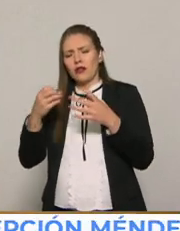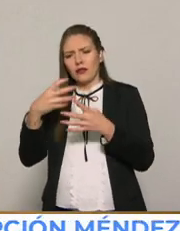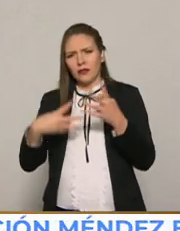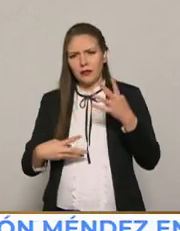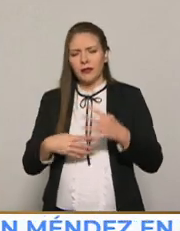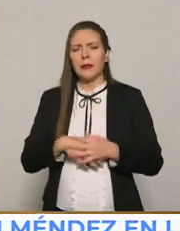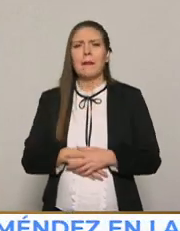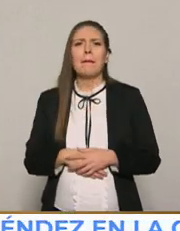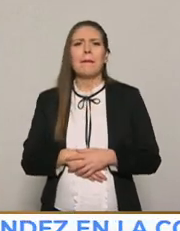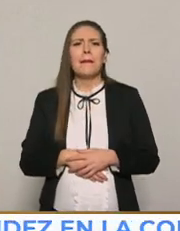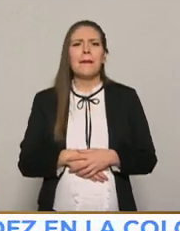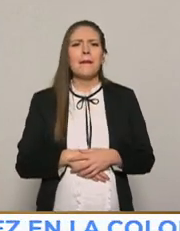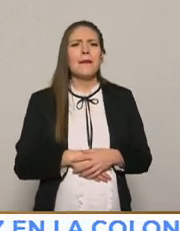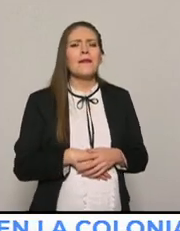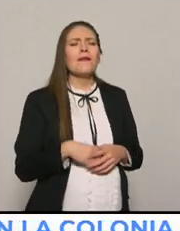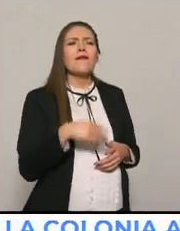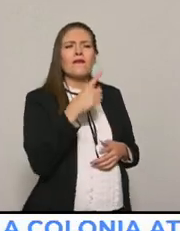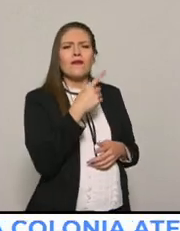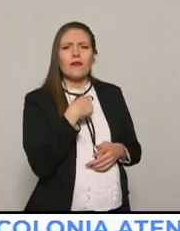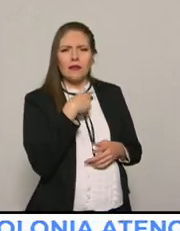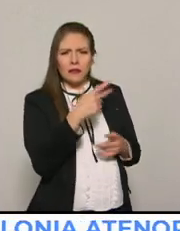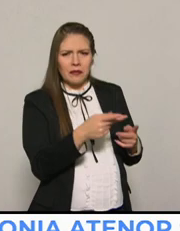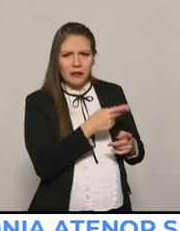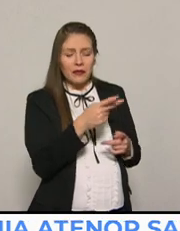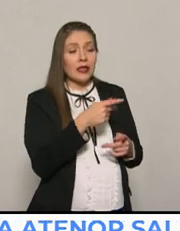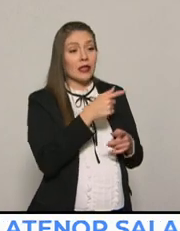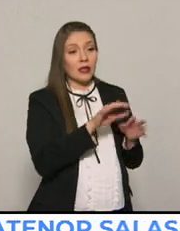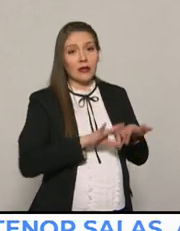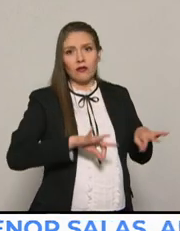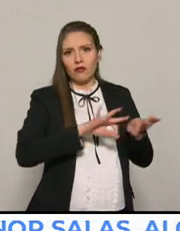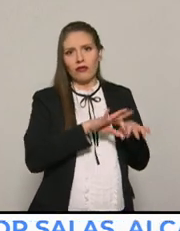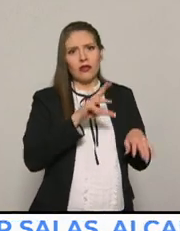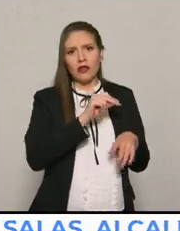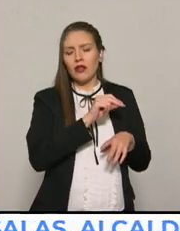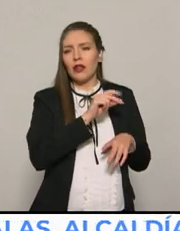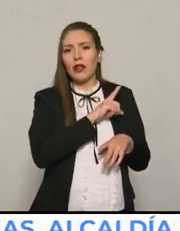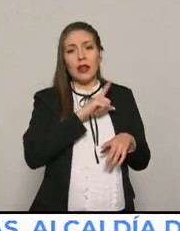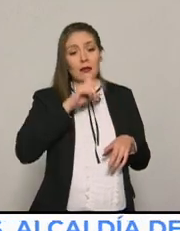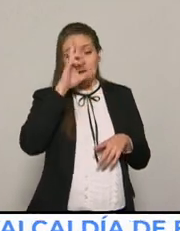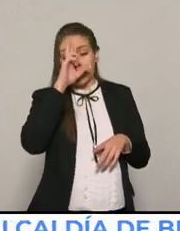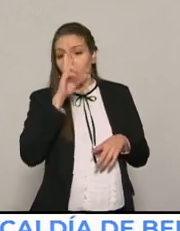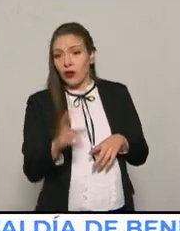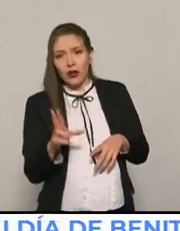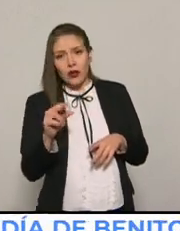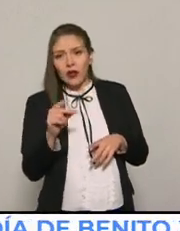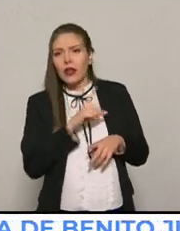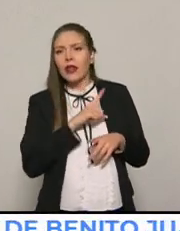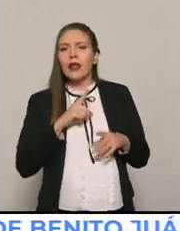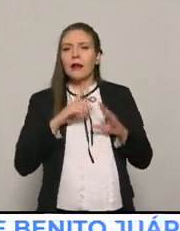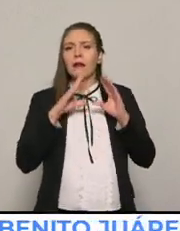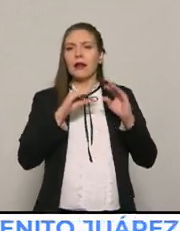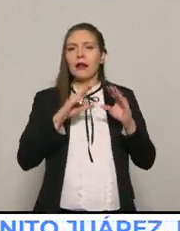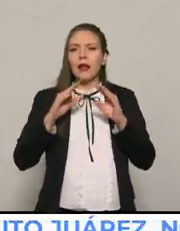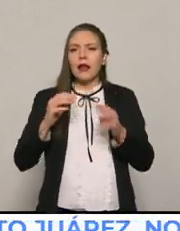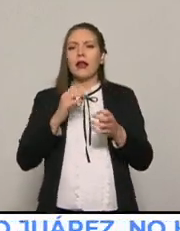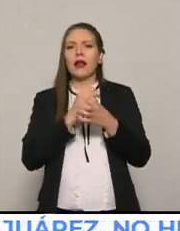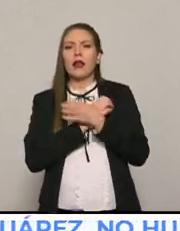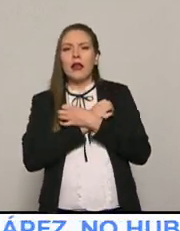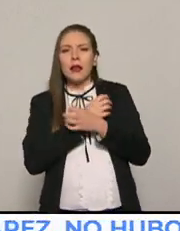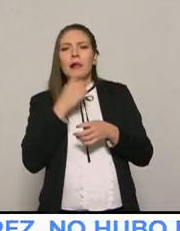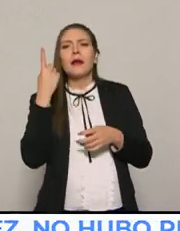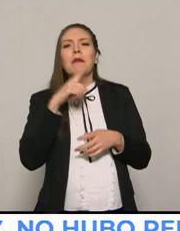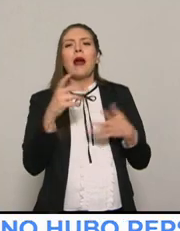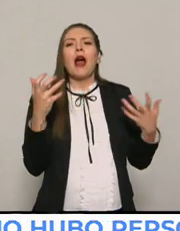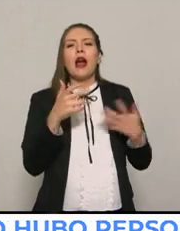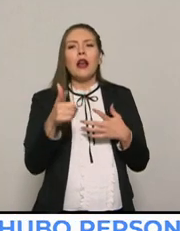gustaría terminar esta entrevista diciendo que, bueno, lo importante no es prohibir, sino educar, enseñar a utilizar estas herramientas tecnológicas y buscar la manera de desarrollar el